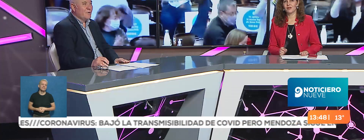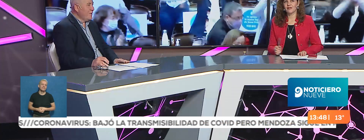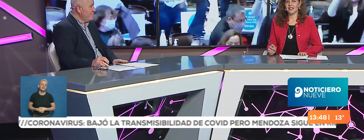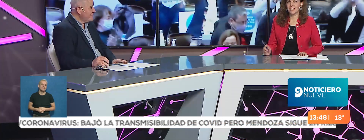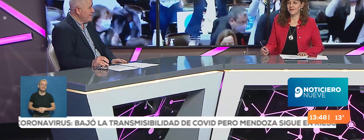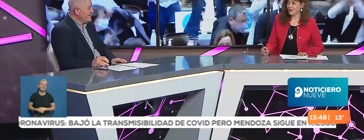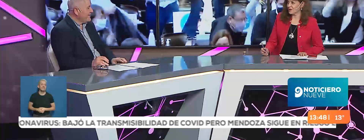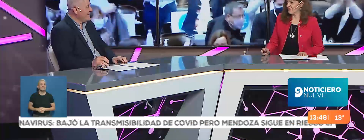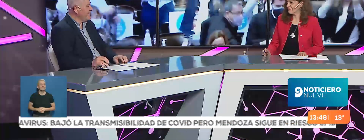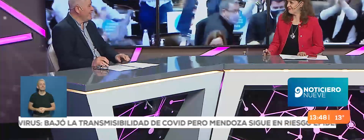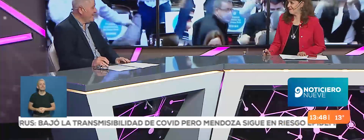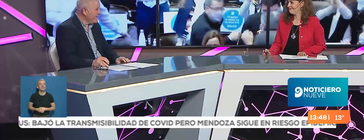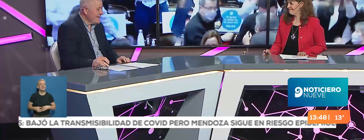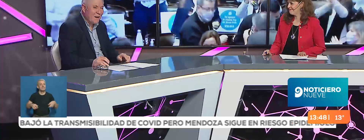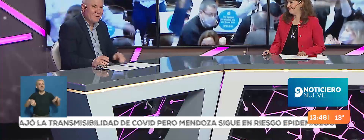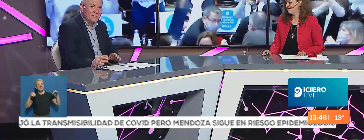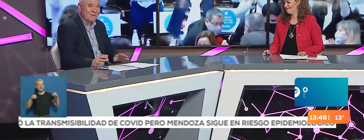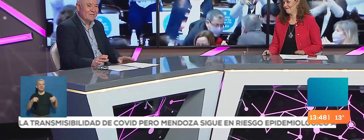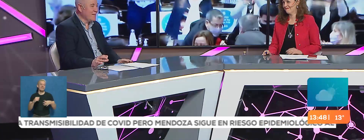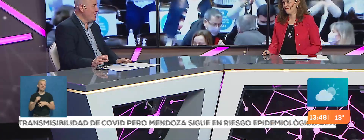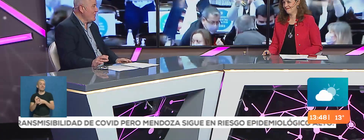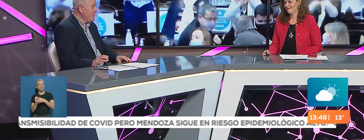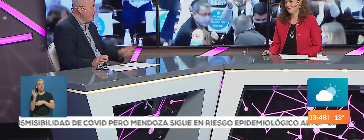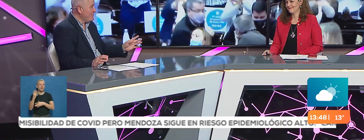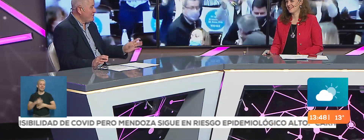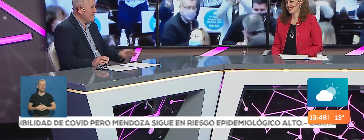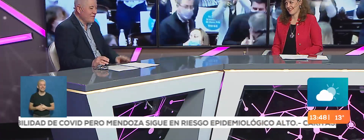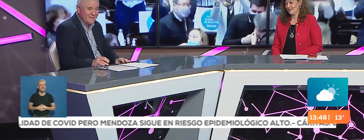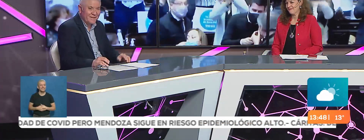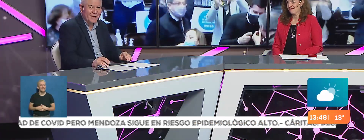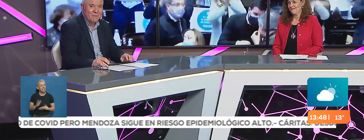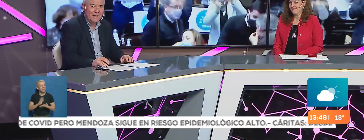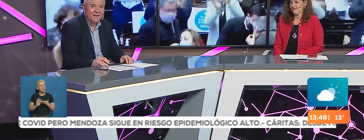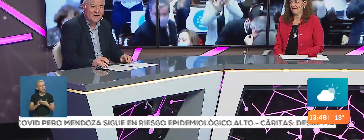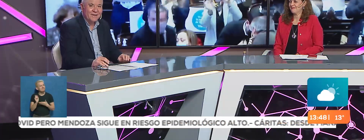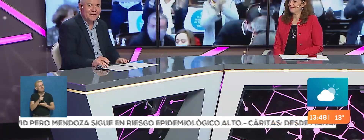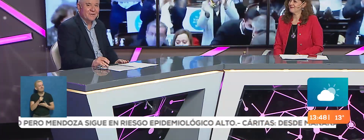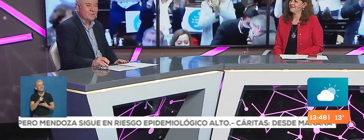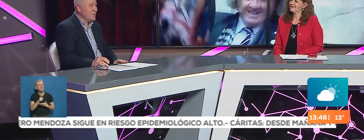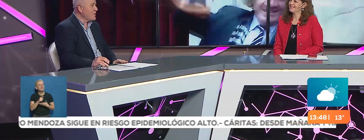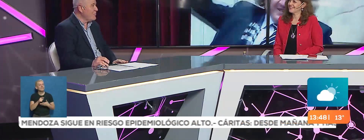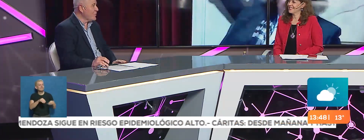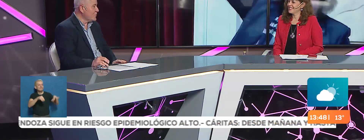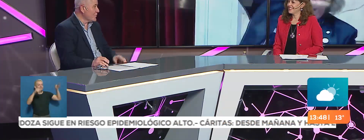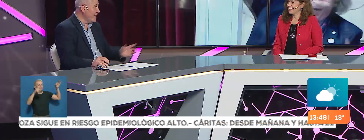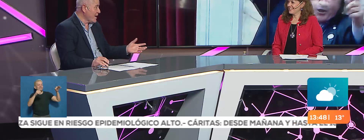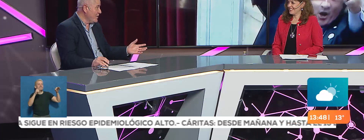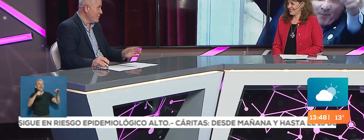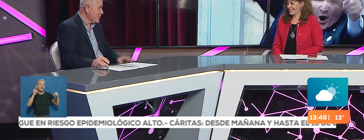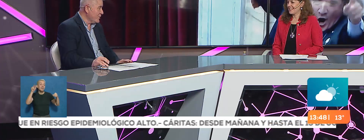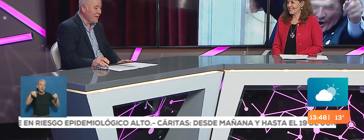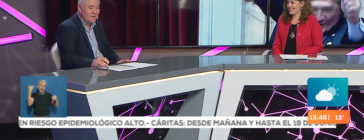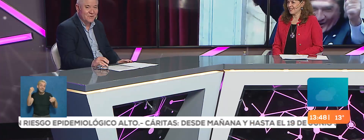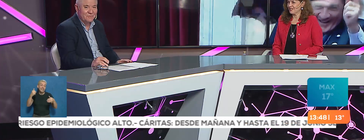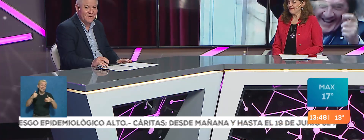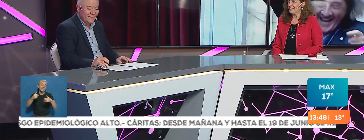Como una frazada fashion. Apareció la frazada de nuevo, ¿no? La famosa frazada de la campaña de José Luis Ramón cuando llegó a la Cámara